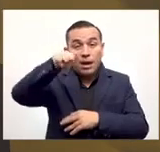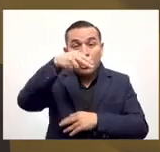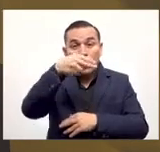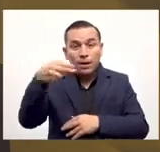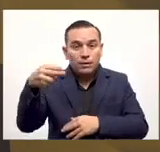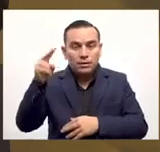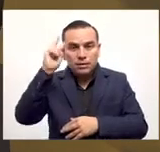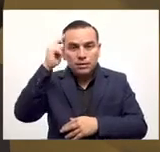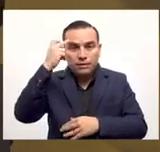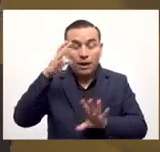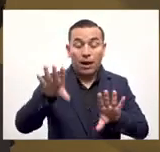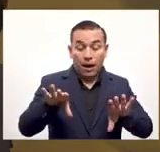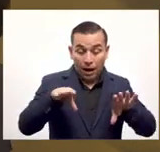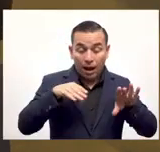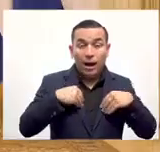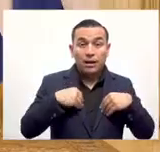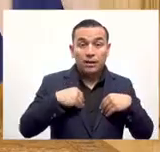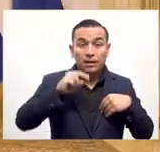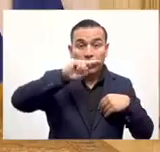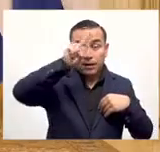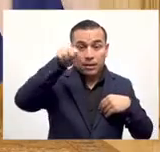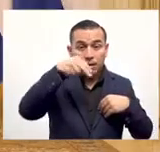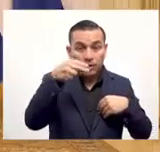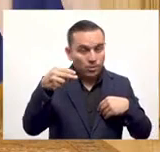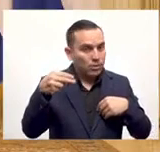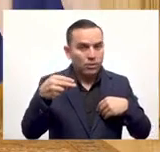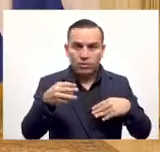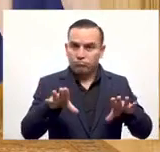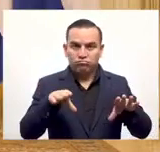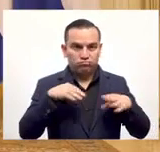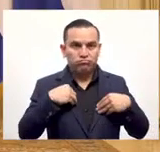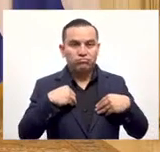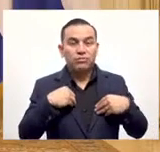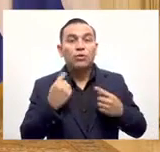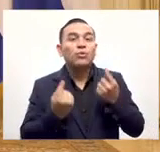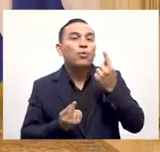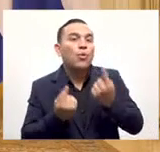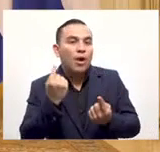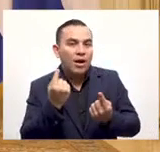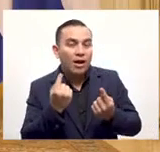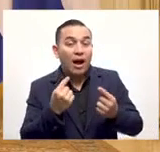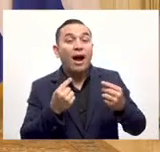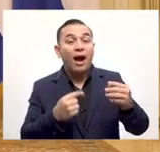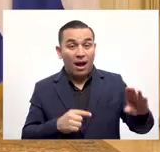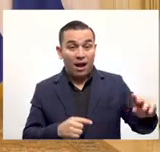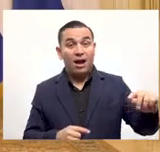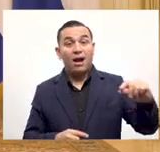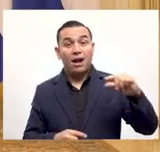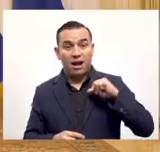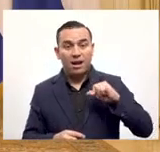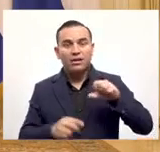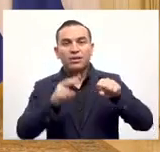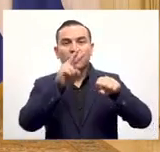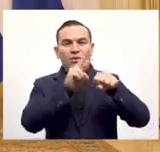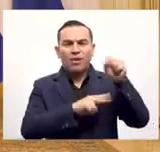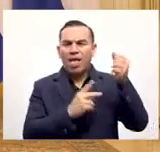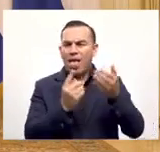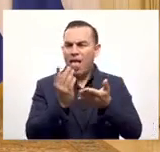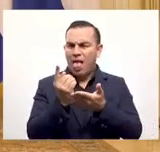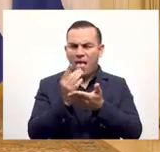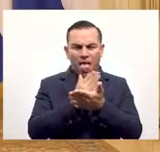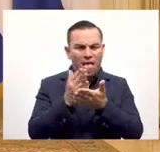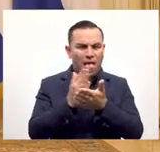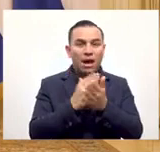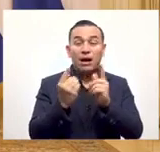palabras, él está aceptando los euros, pero no recibe los euros. Acepta los euros, pero recibe dólares. De hecho, ni siquiera tiene que